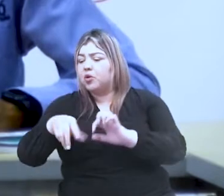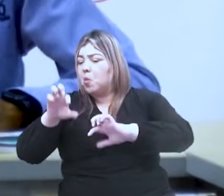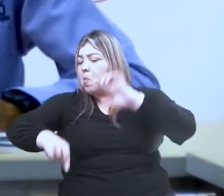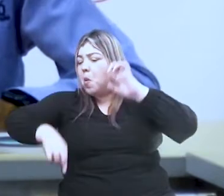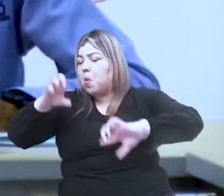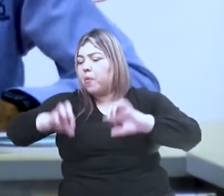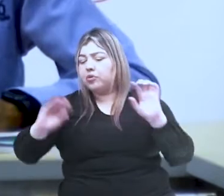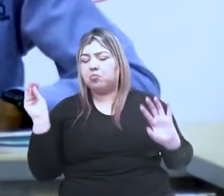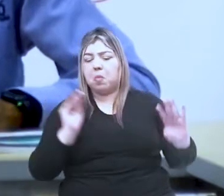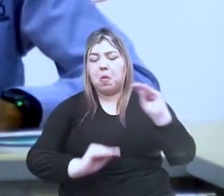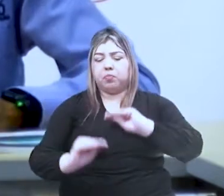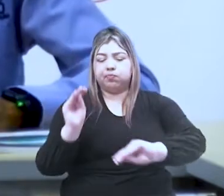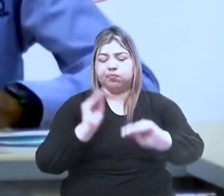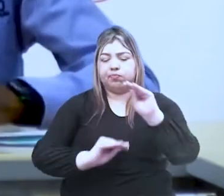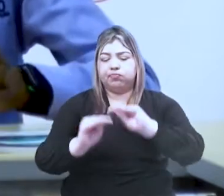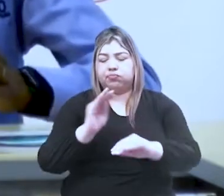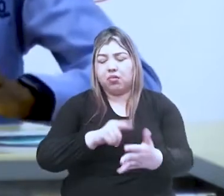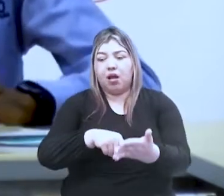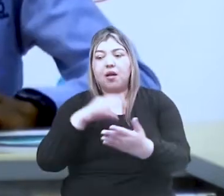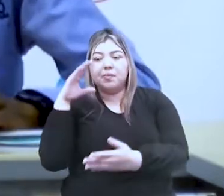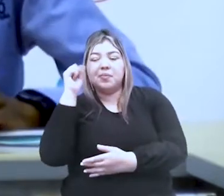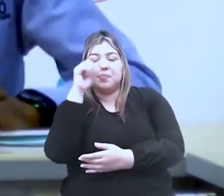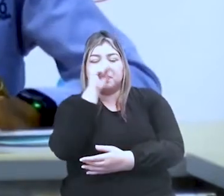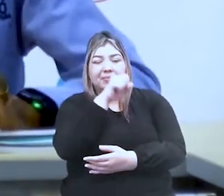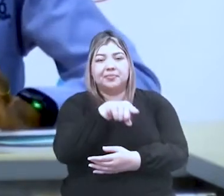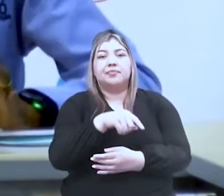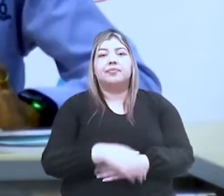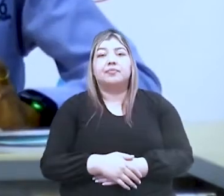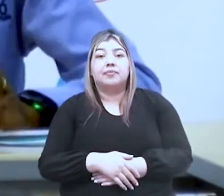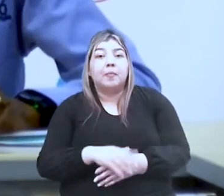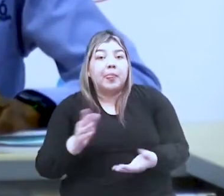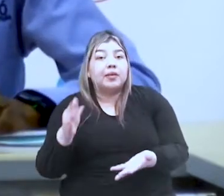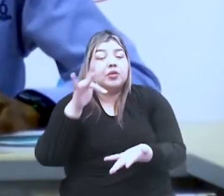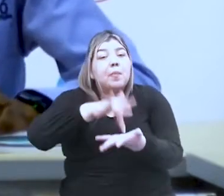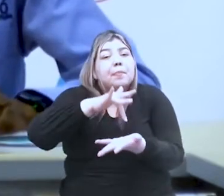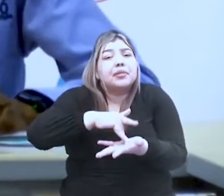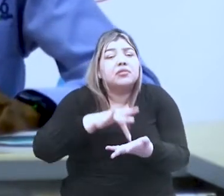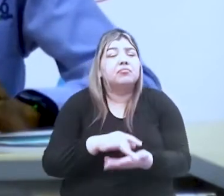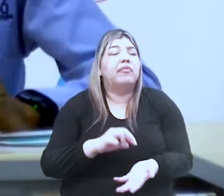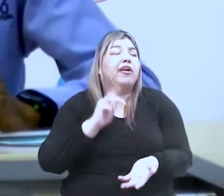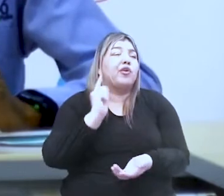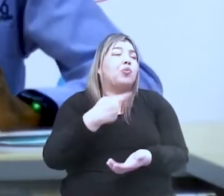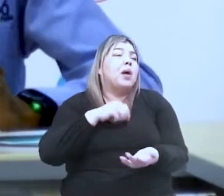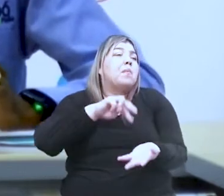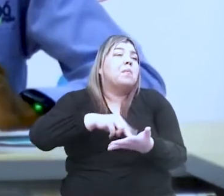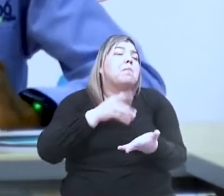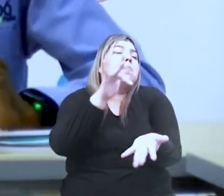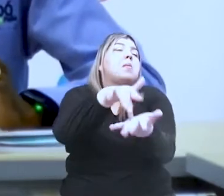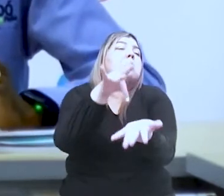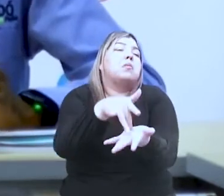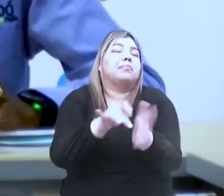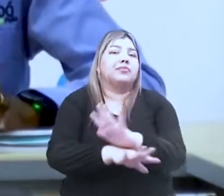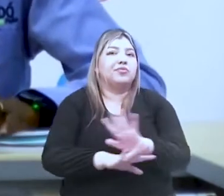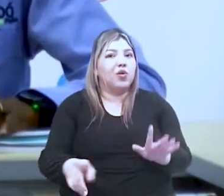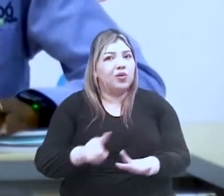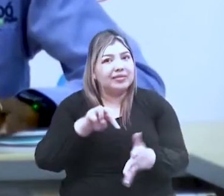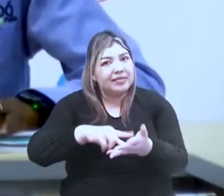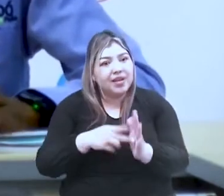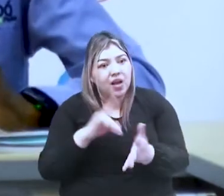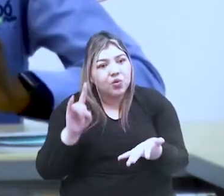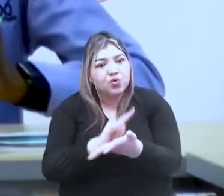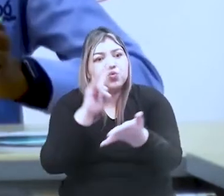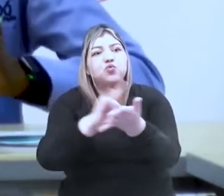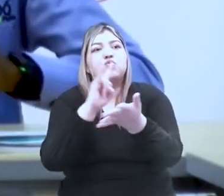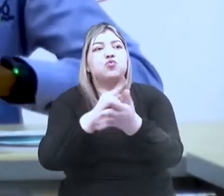demostrado en los temas de evaluación. Y no solamente participar por participar, sino hacer un verdadero uso de los resultados,